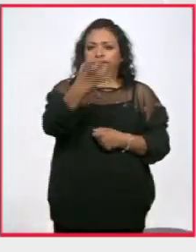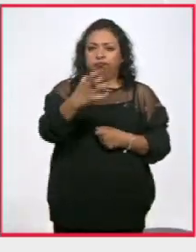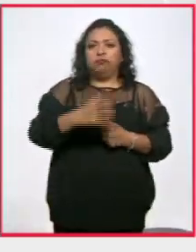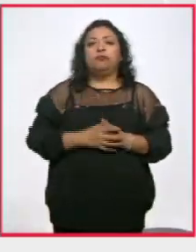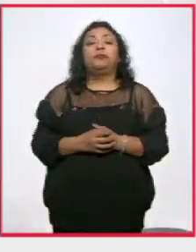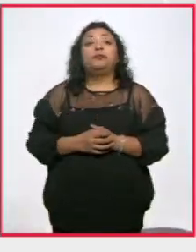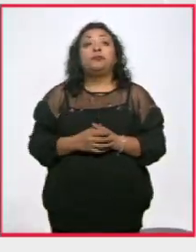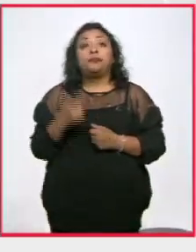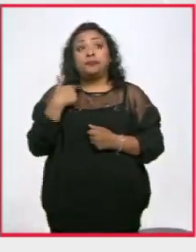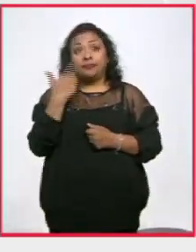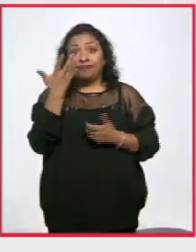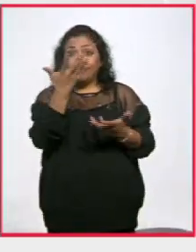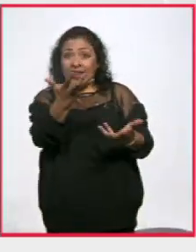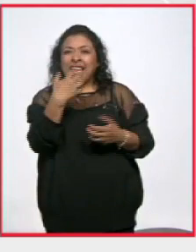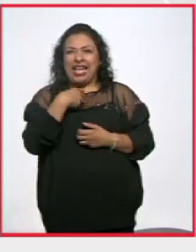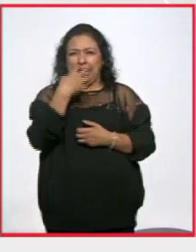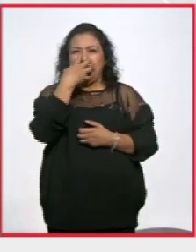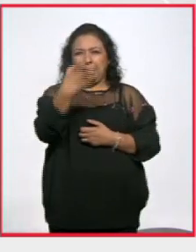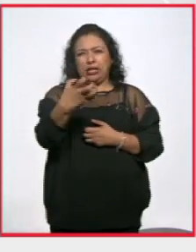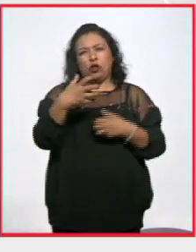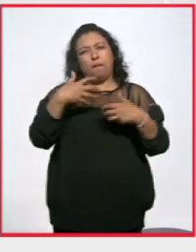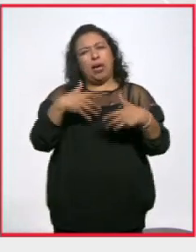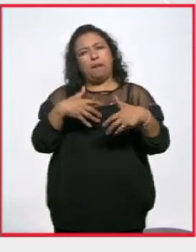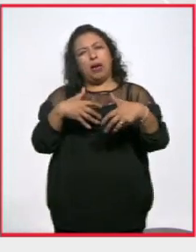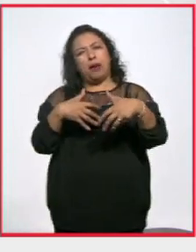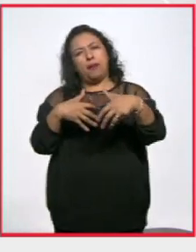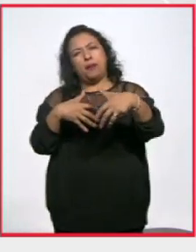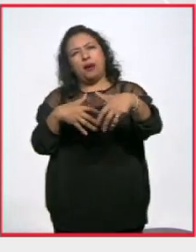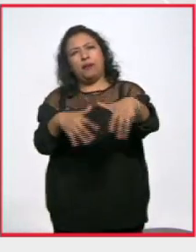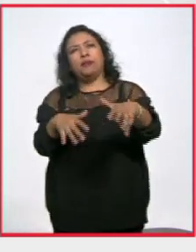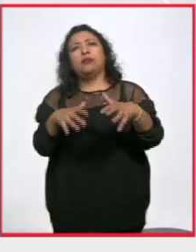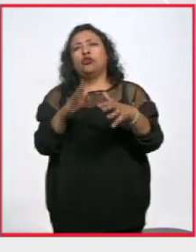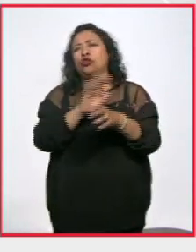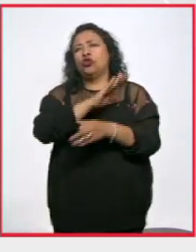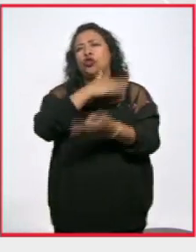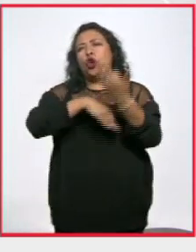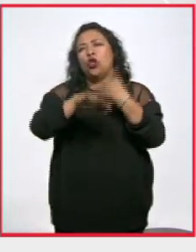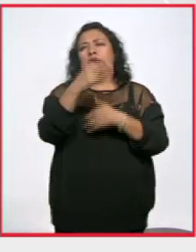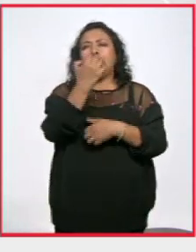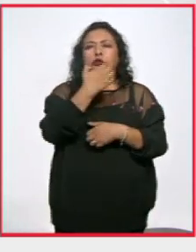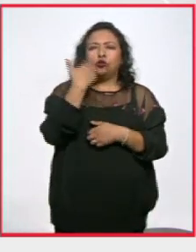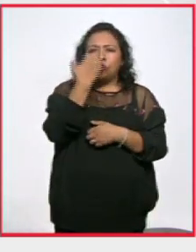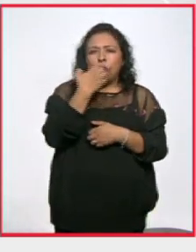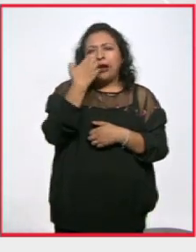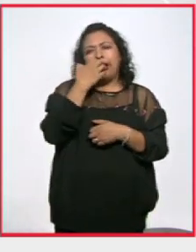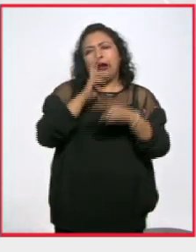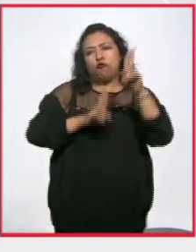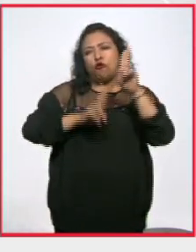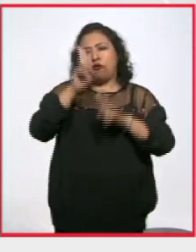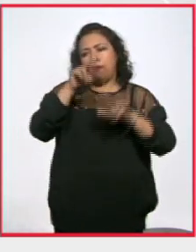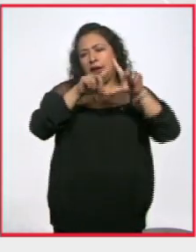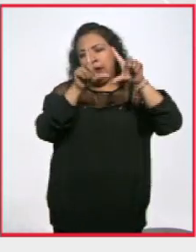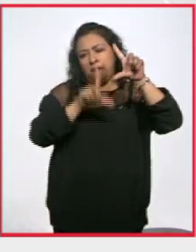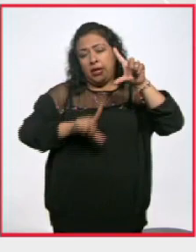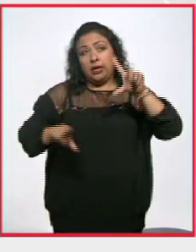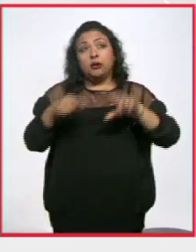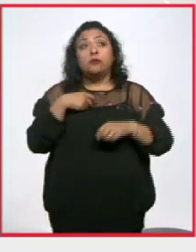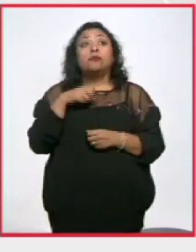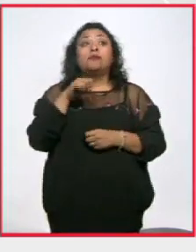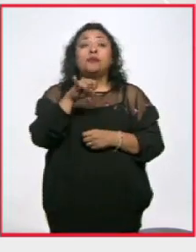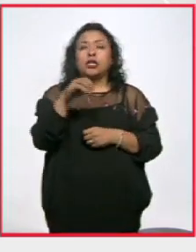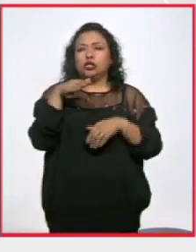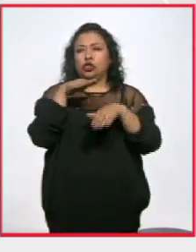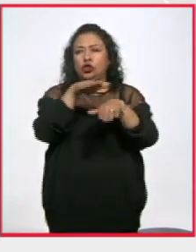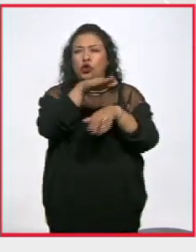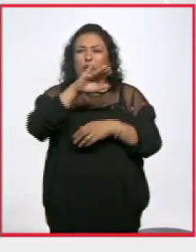Bueno, este es este grito al que se unen muchas otras, prácticamente todas las escuelas normales del país. Así es, y bueno, a propósito de